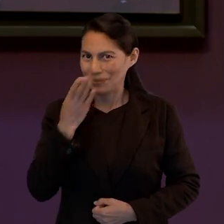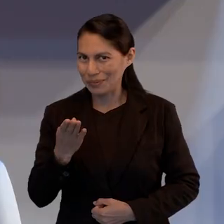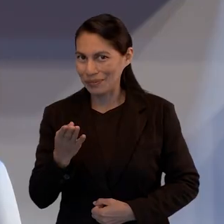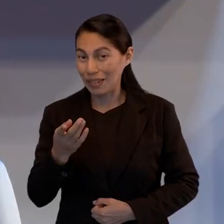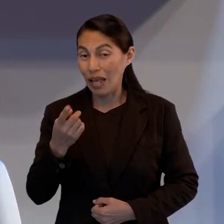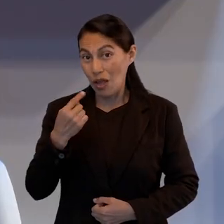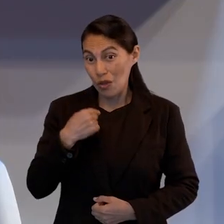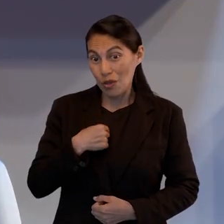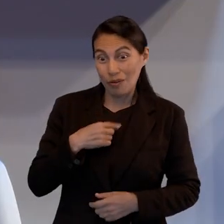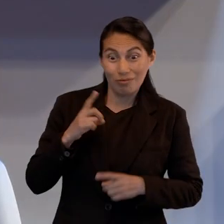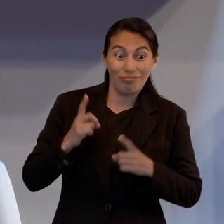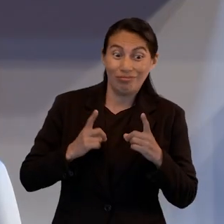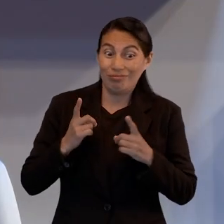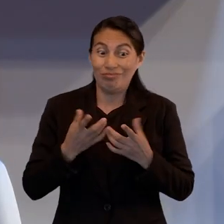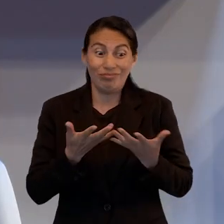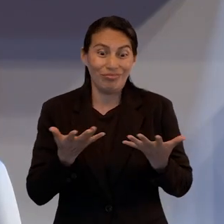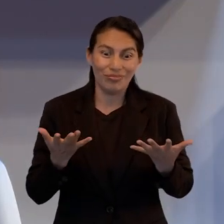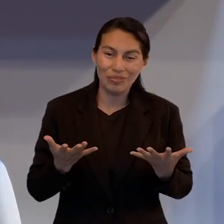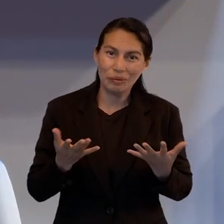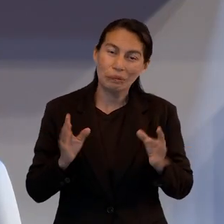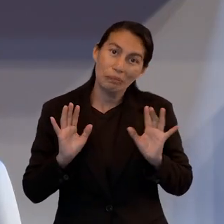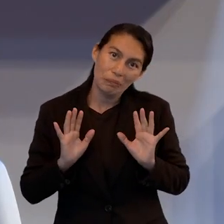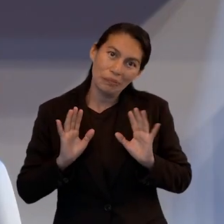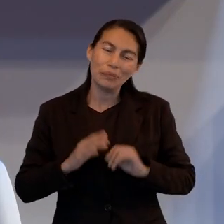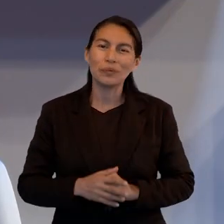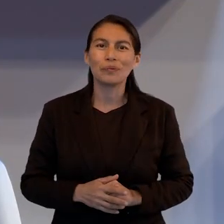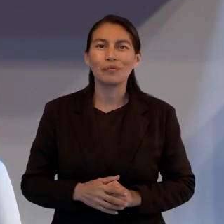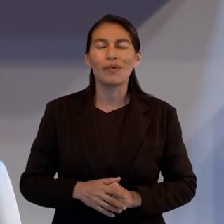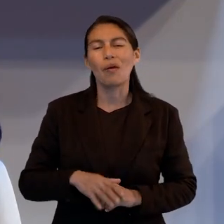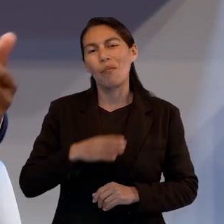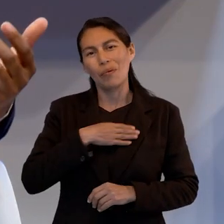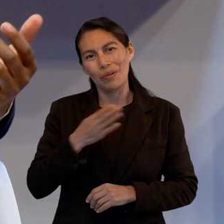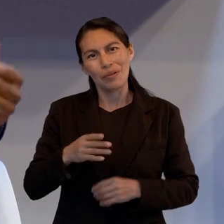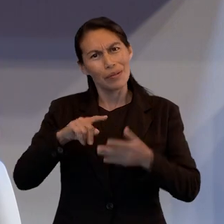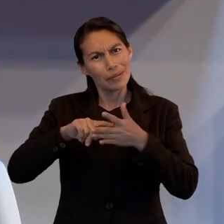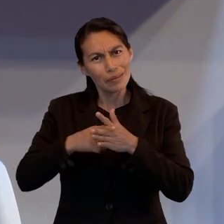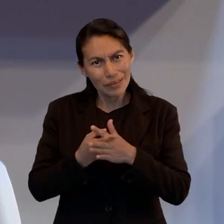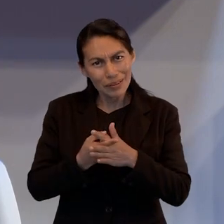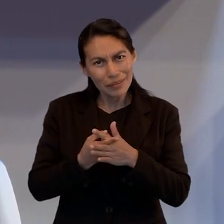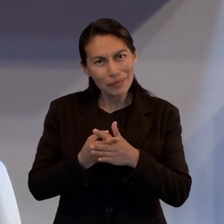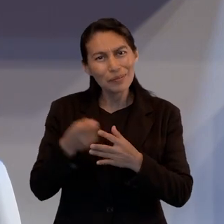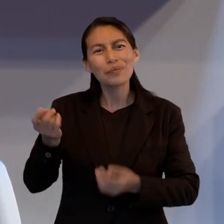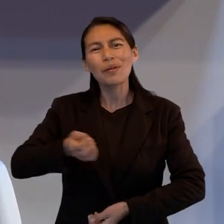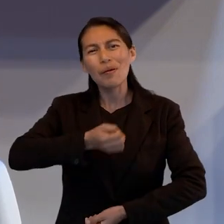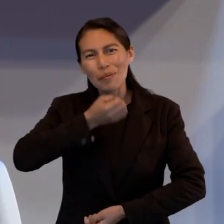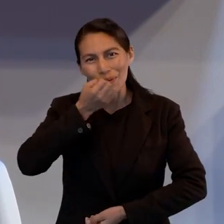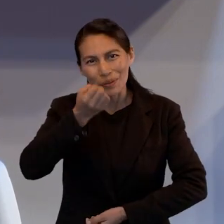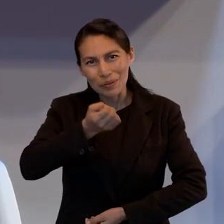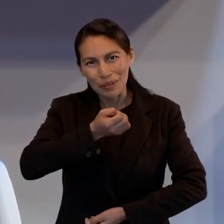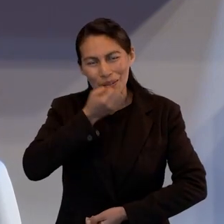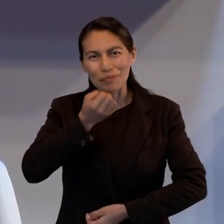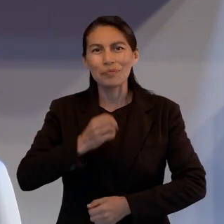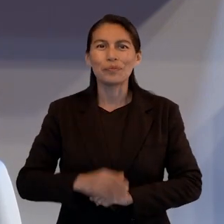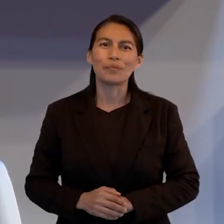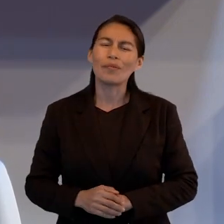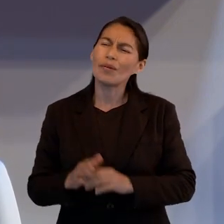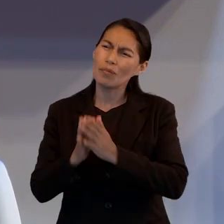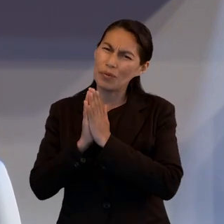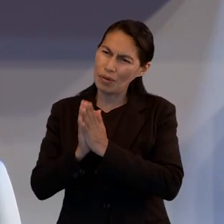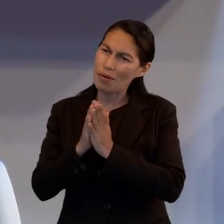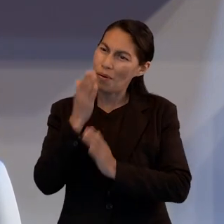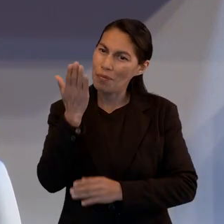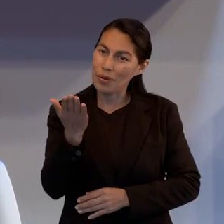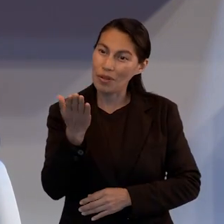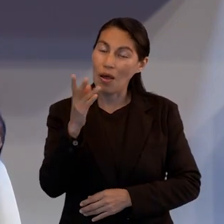Muy bien. A mí depende mucho de la situación. Así que, para empezar, vamos a tener una palabra de